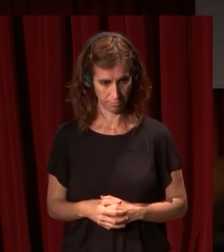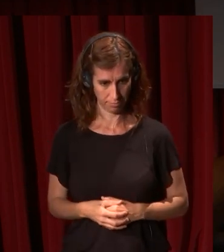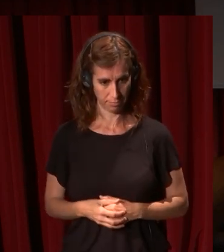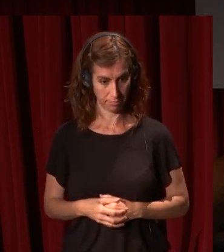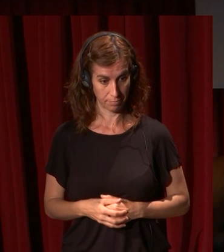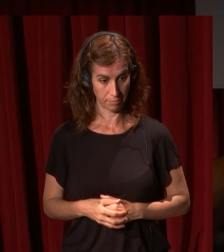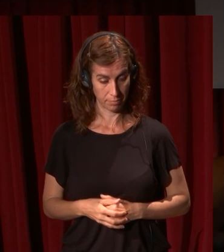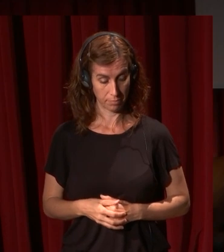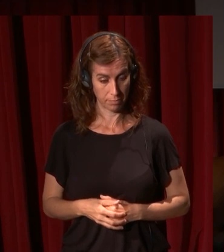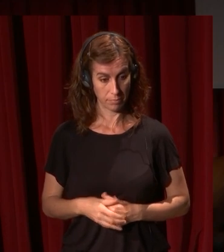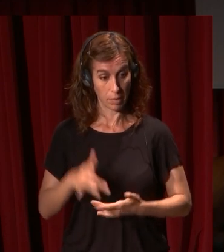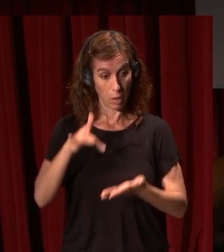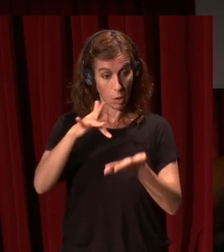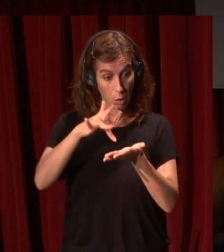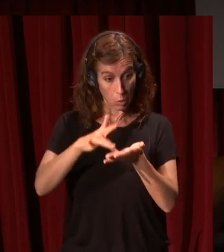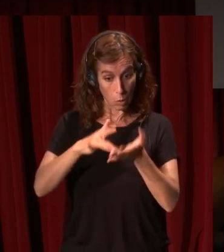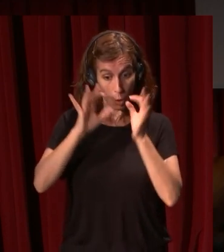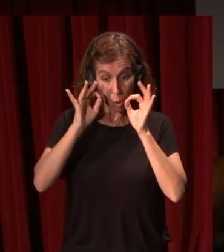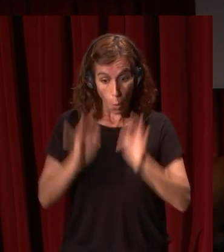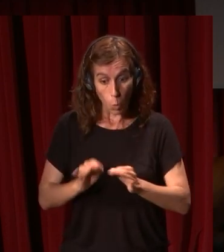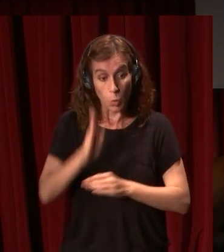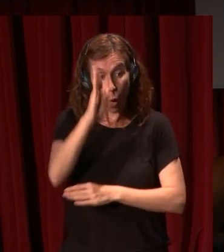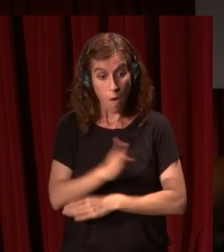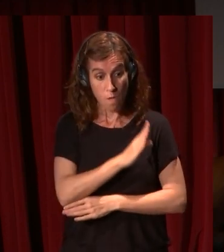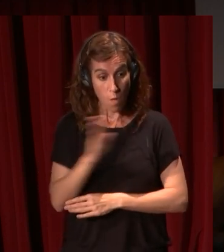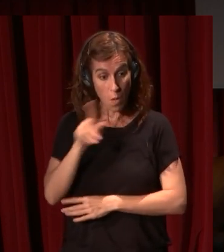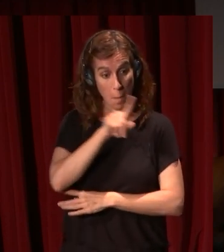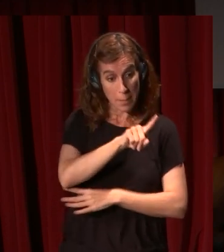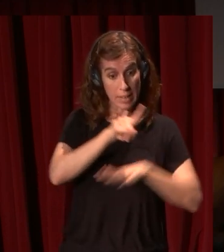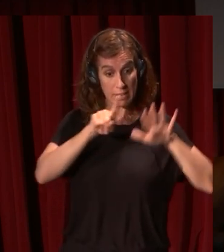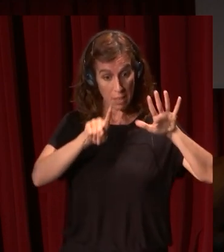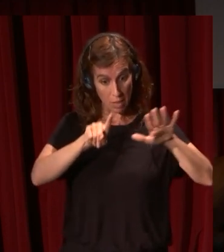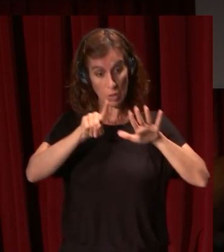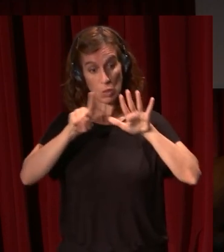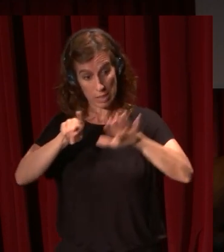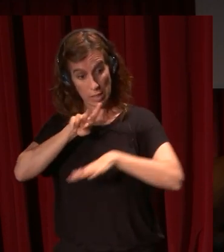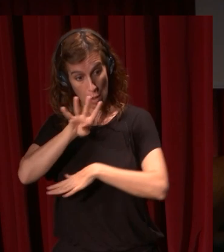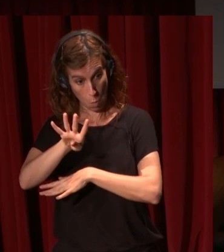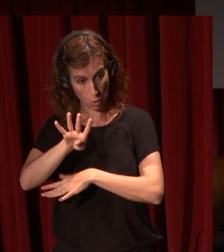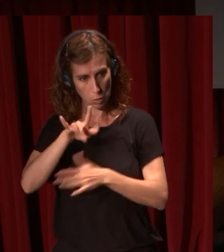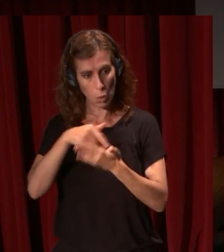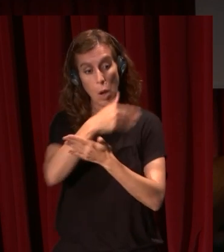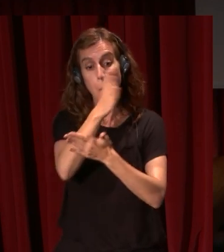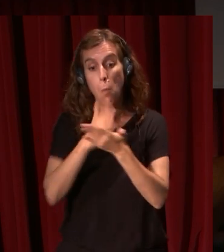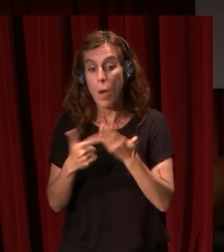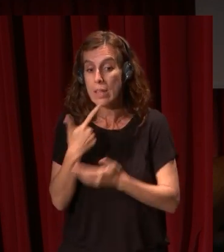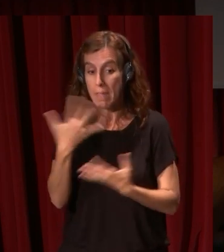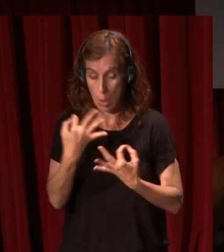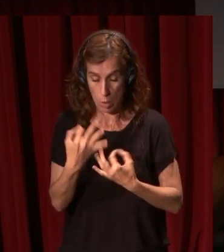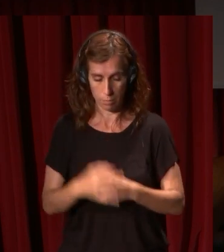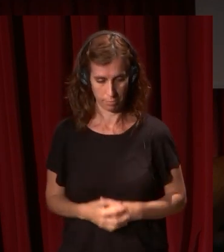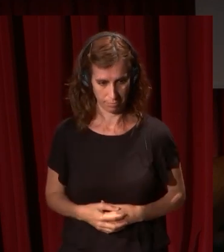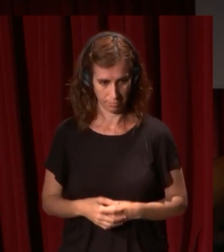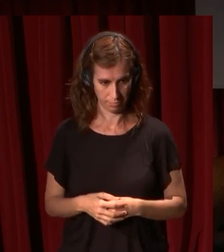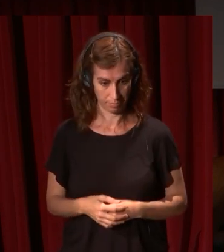en el momento en el que Terborg se casó en el año 1654 después de estos cuadros un poeta dijo en una biografía que se